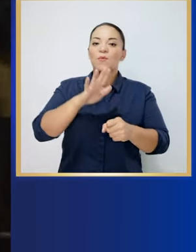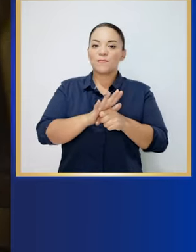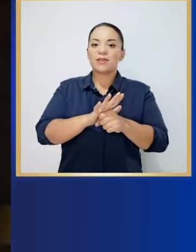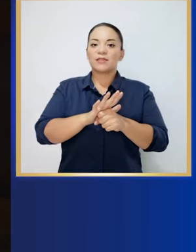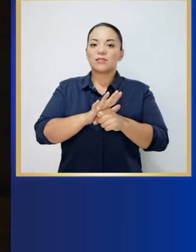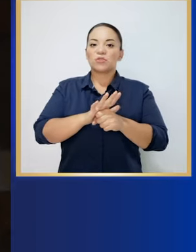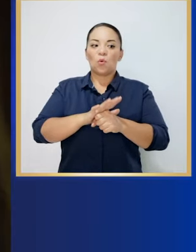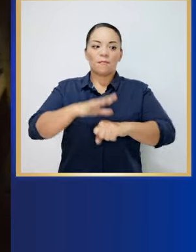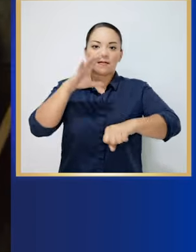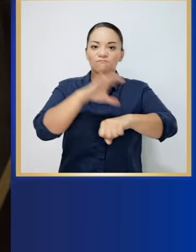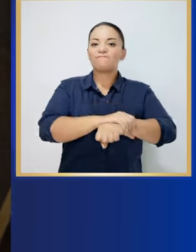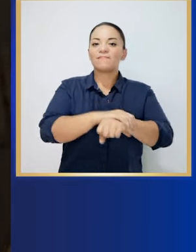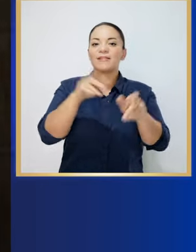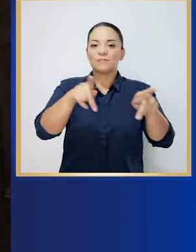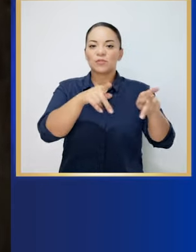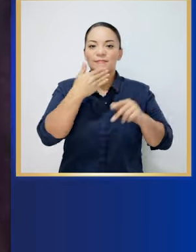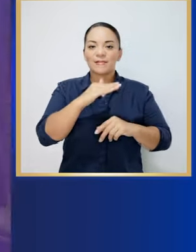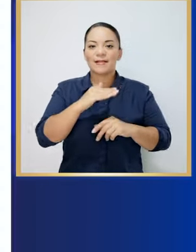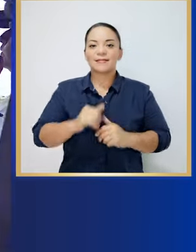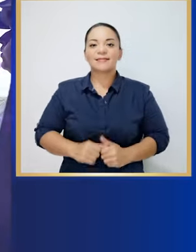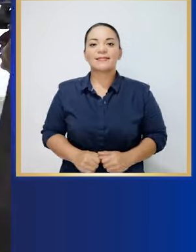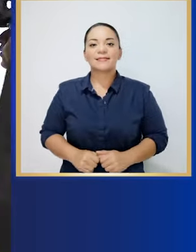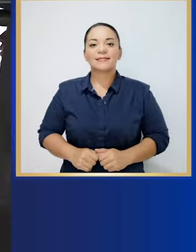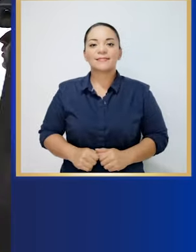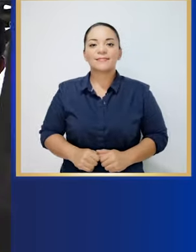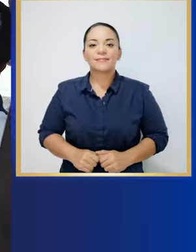enfrentar y capturar a los delincuentes.